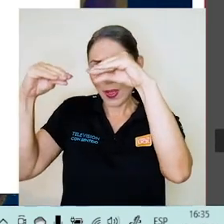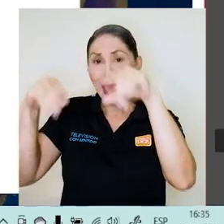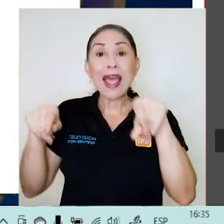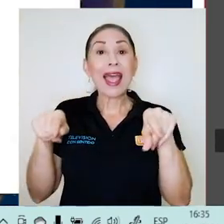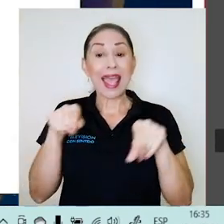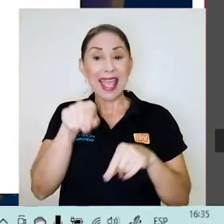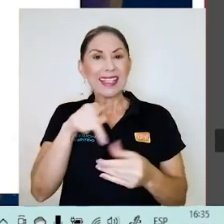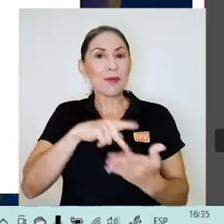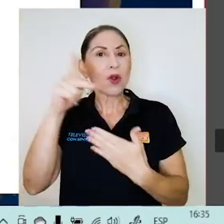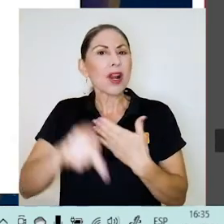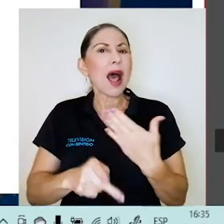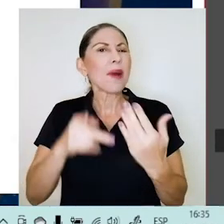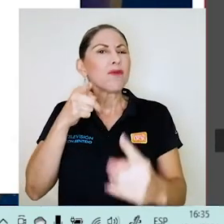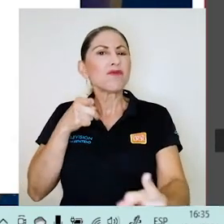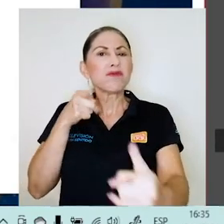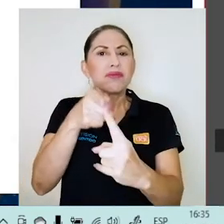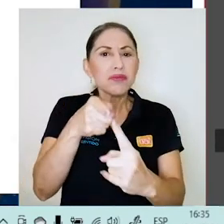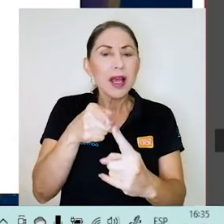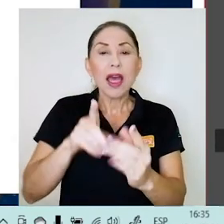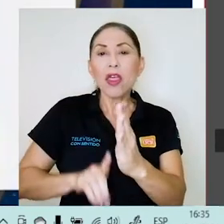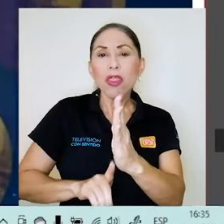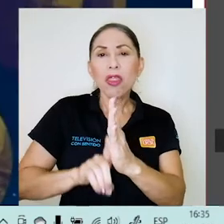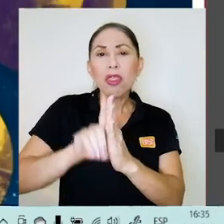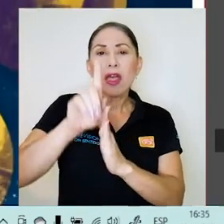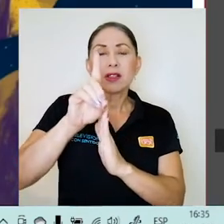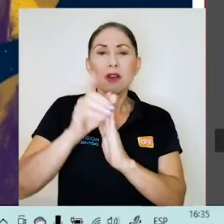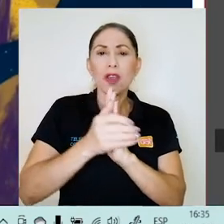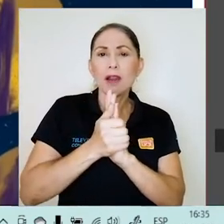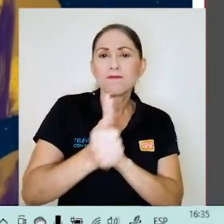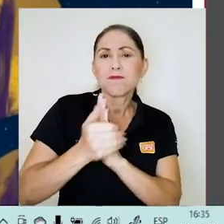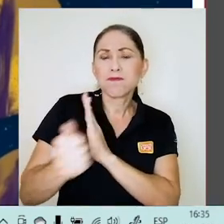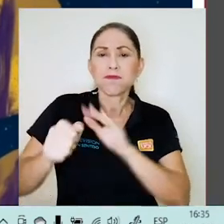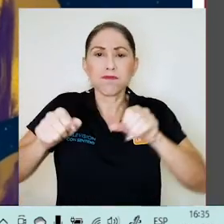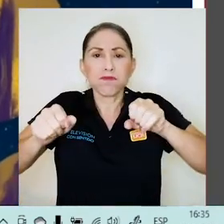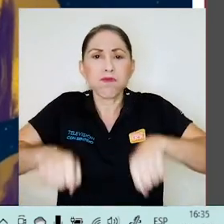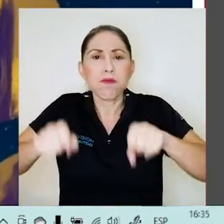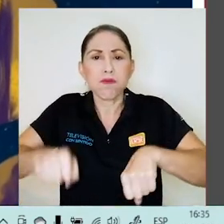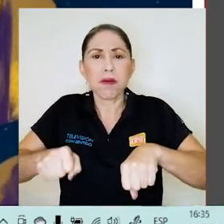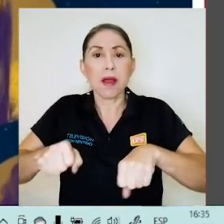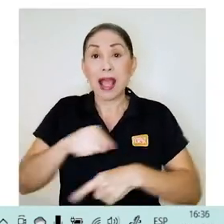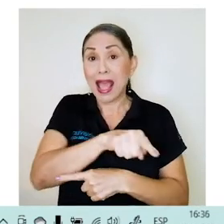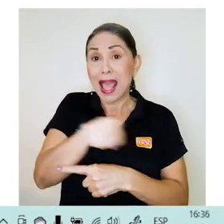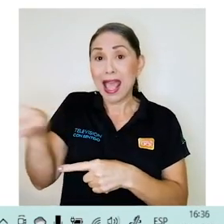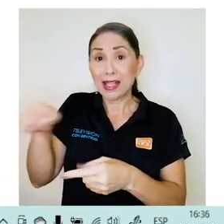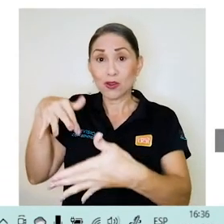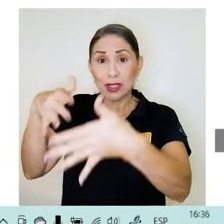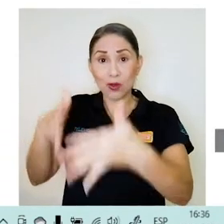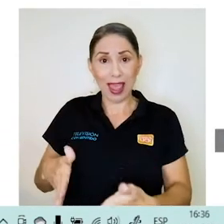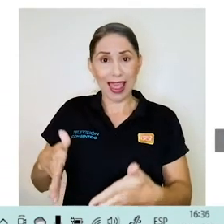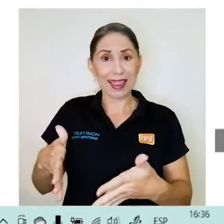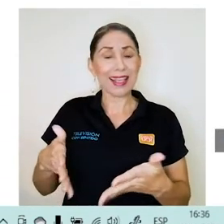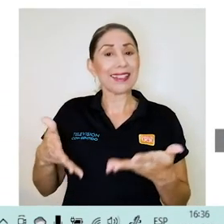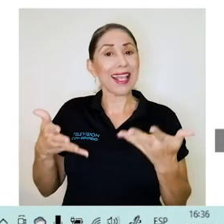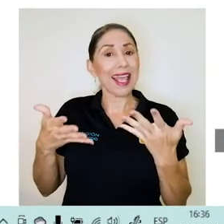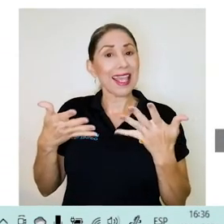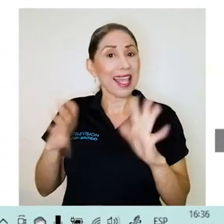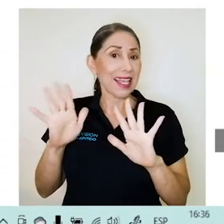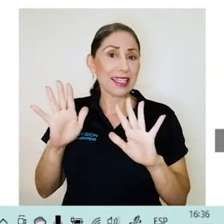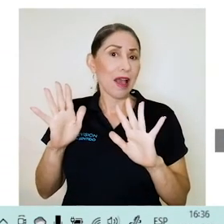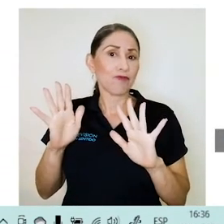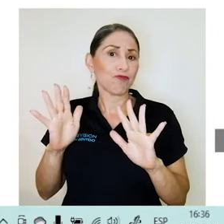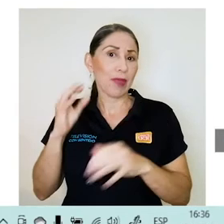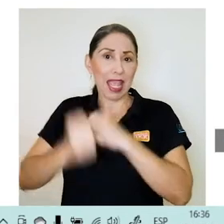es en un programa que busca desarrollar competencias y habilidades para que el estudiantado que ha ingresado de la educación